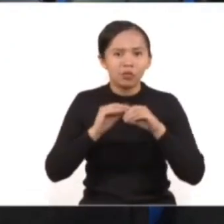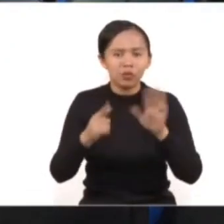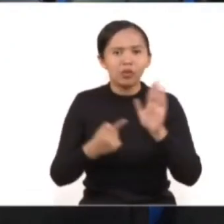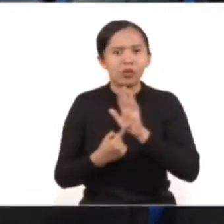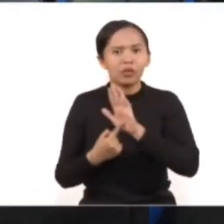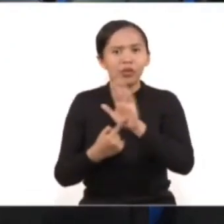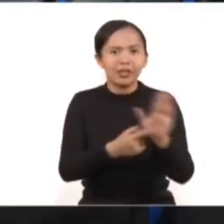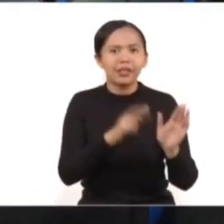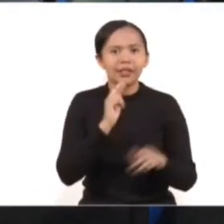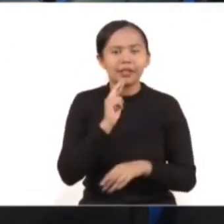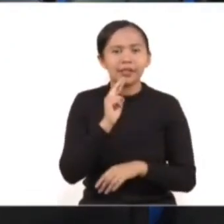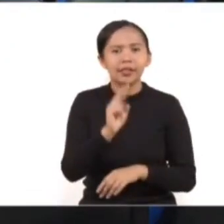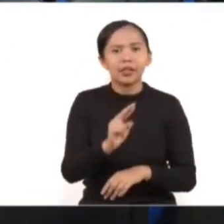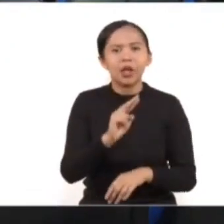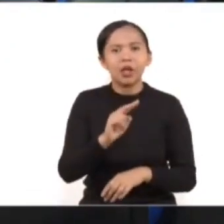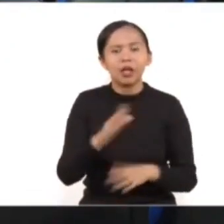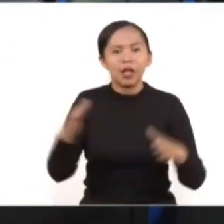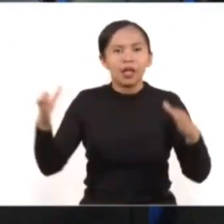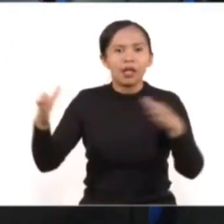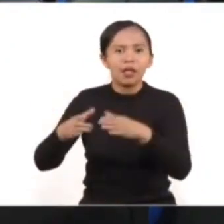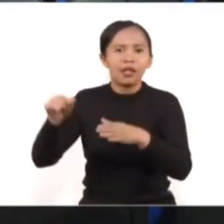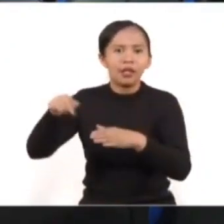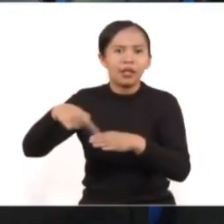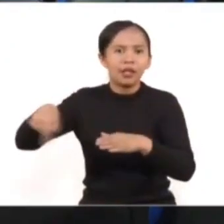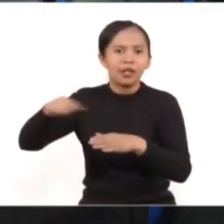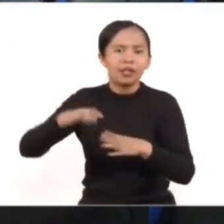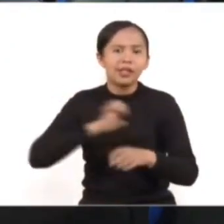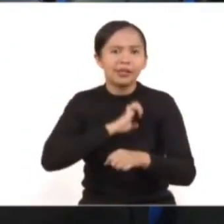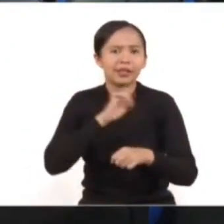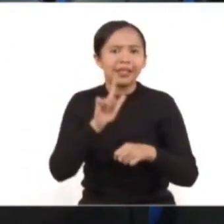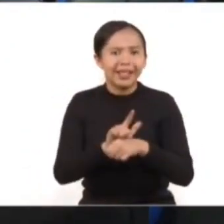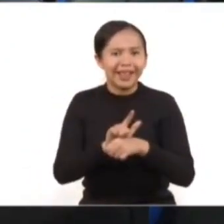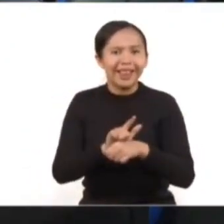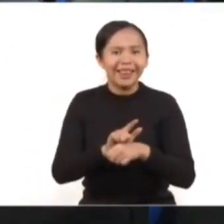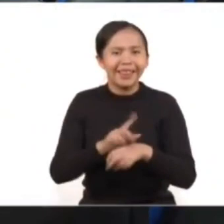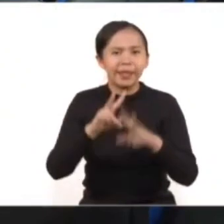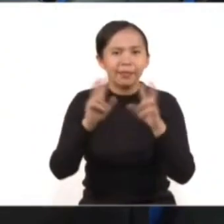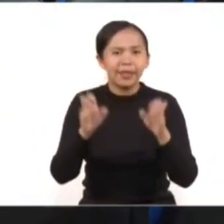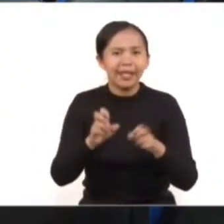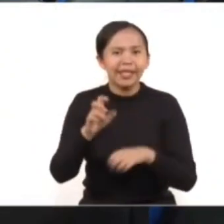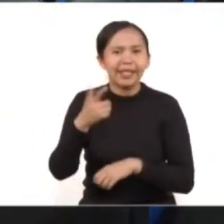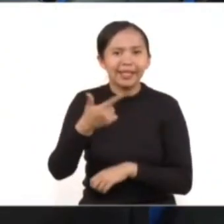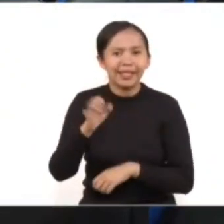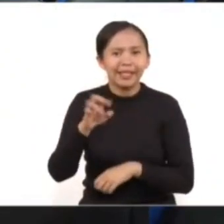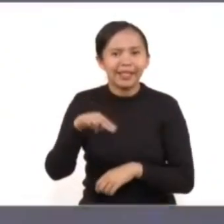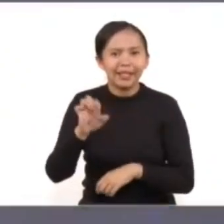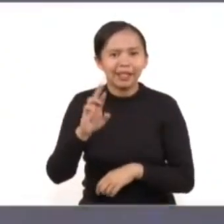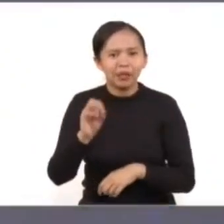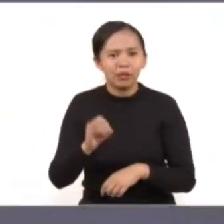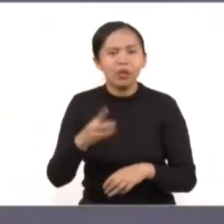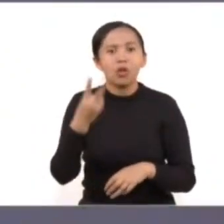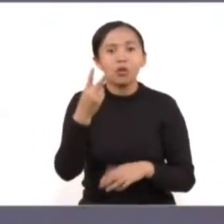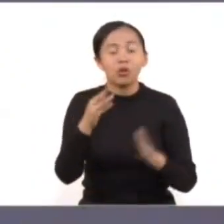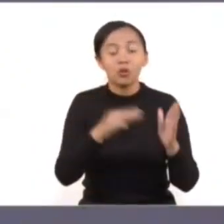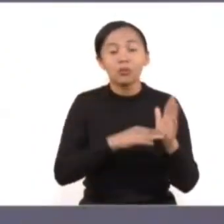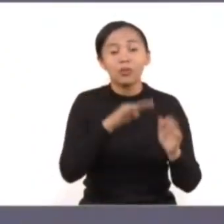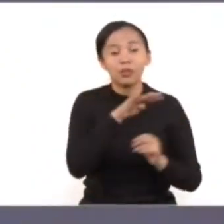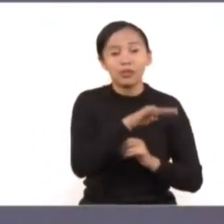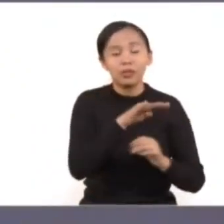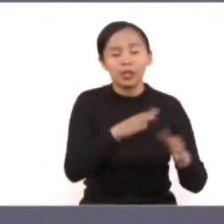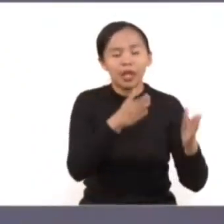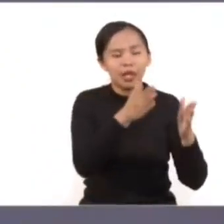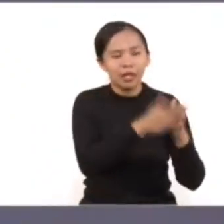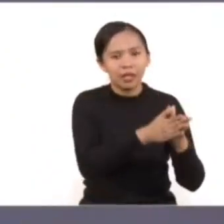los resultados obtenidos por la Unidad Especializada de Género que desde su creación en diciembre de 2019 ha tenido como